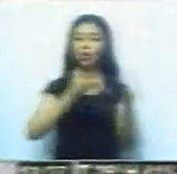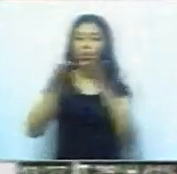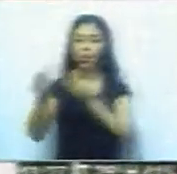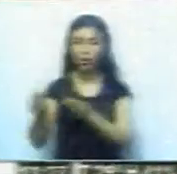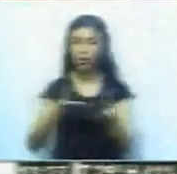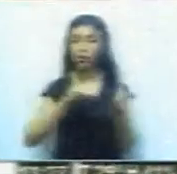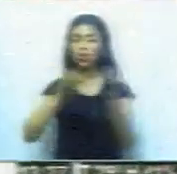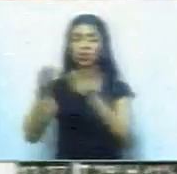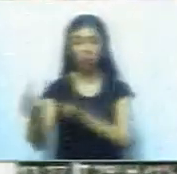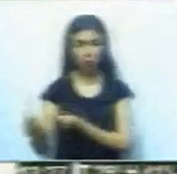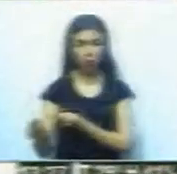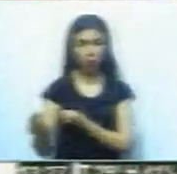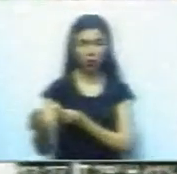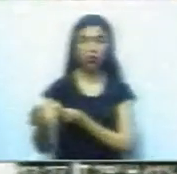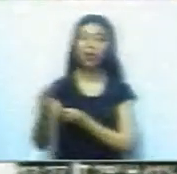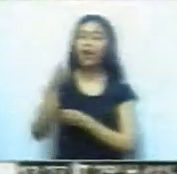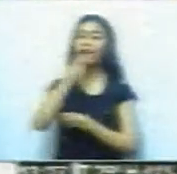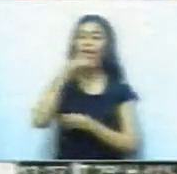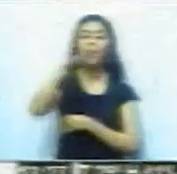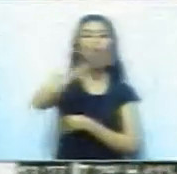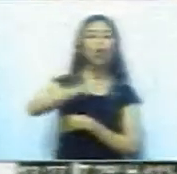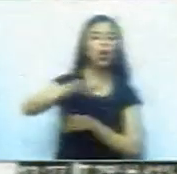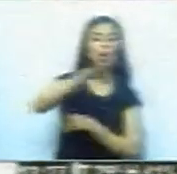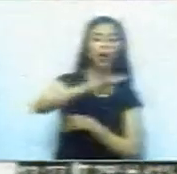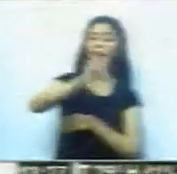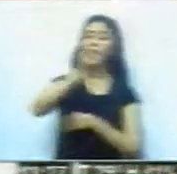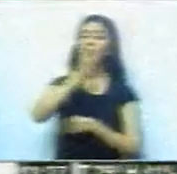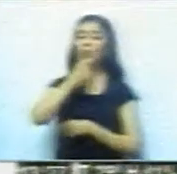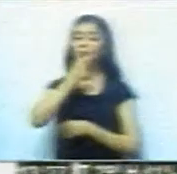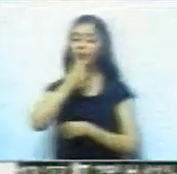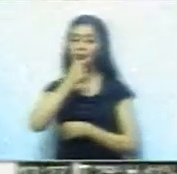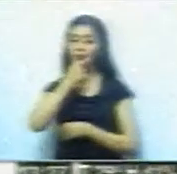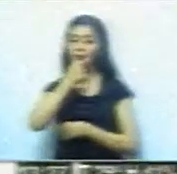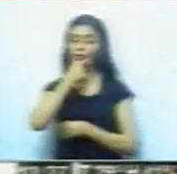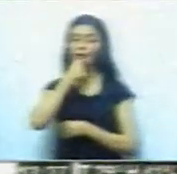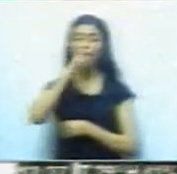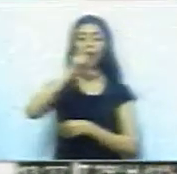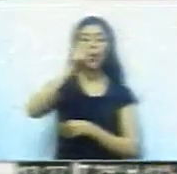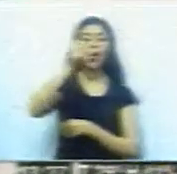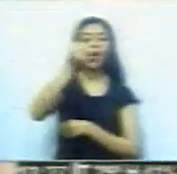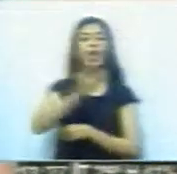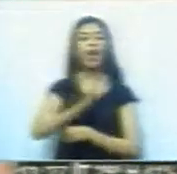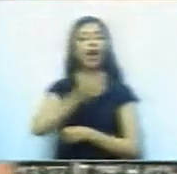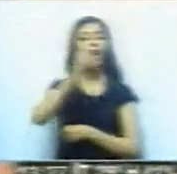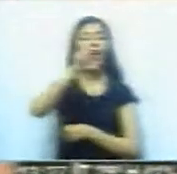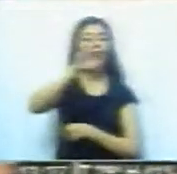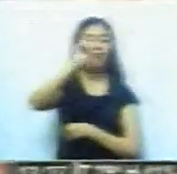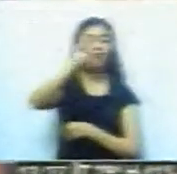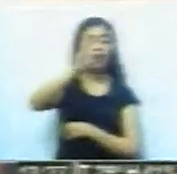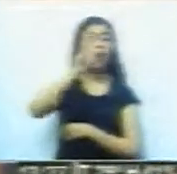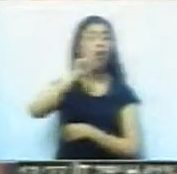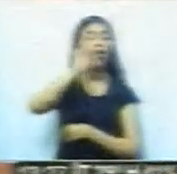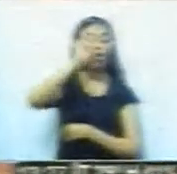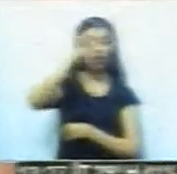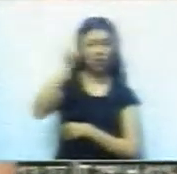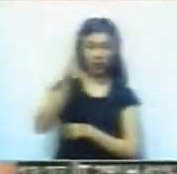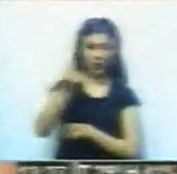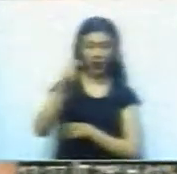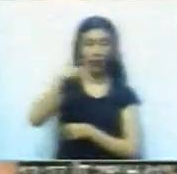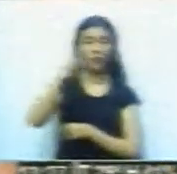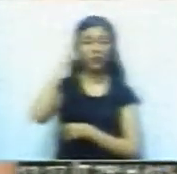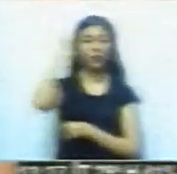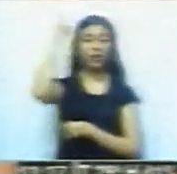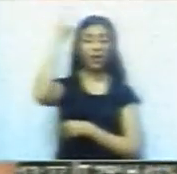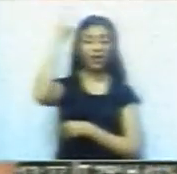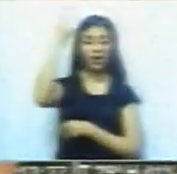Domingo, en La Paz, así que denos una mano, la vamos a necesitar. La idea es presentarnos todos los candidatos que acompañan a Luciano de Marco,